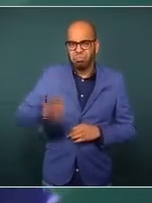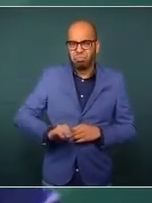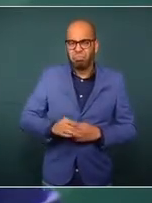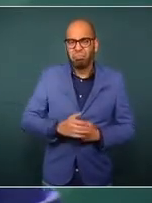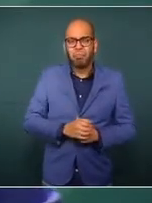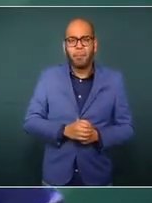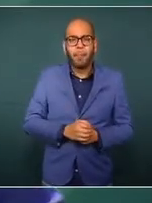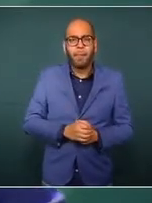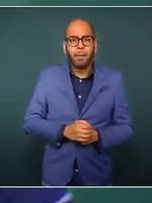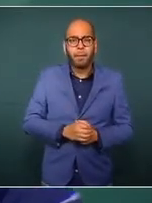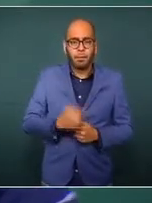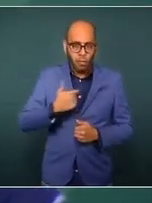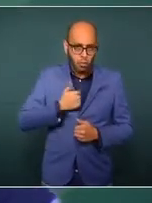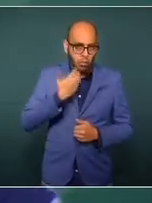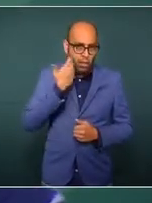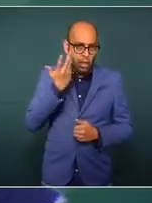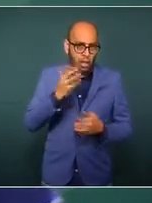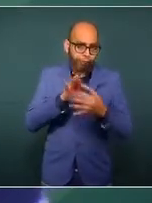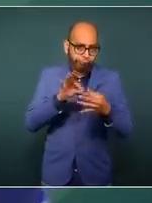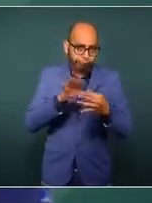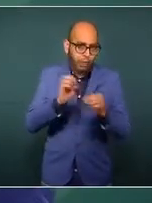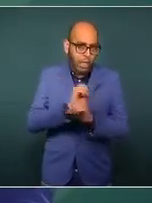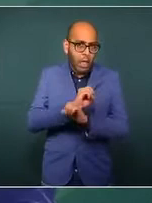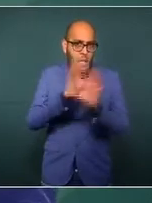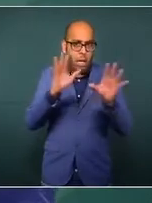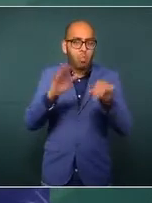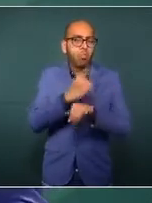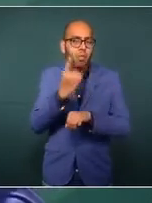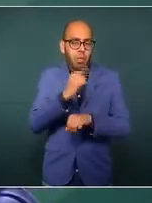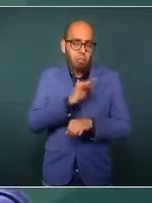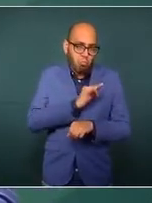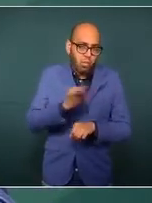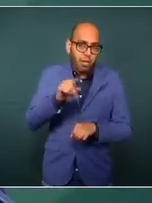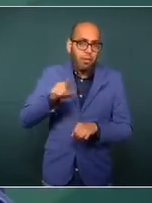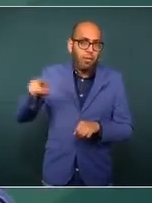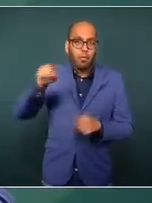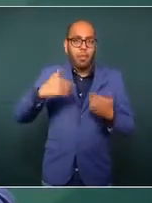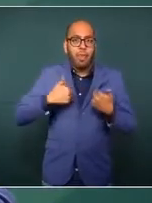porque puede haber males entendidos